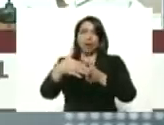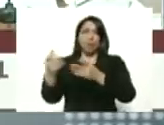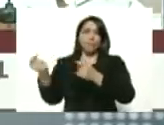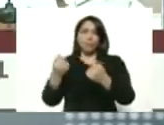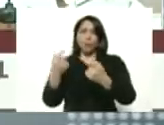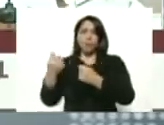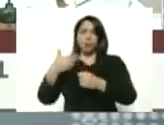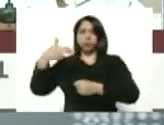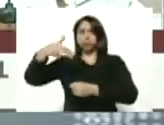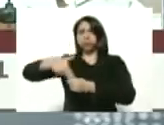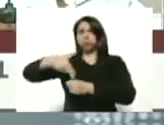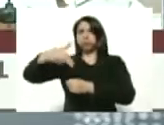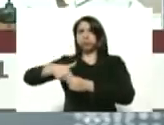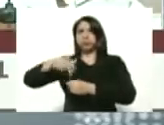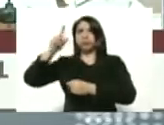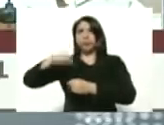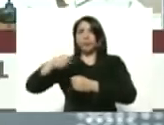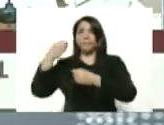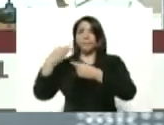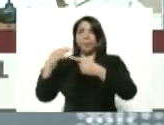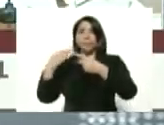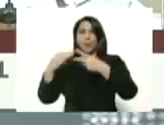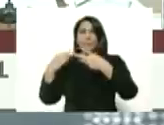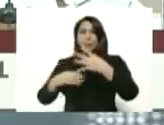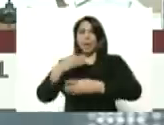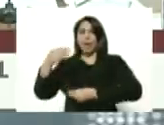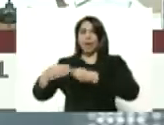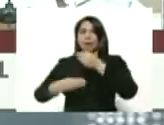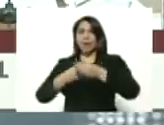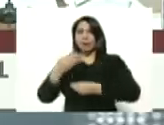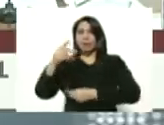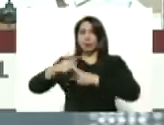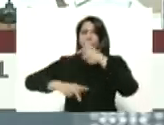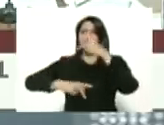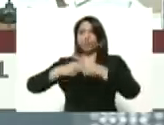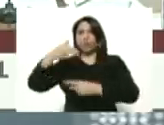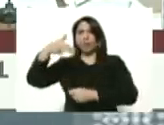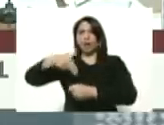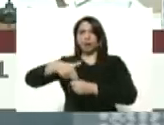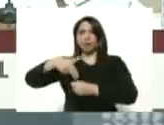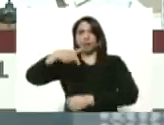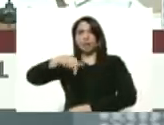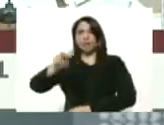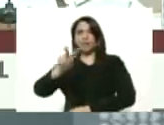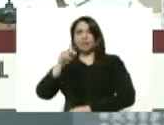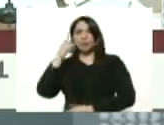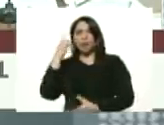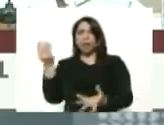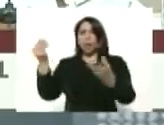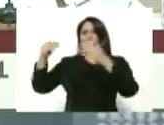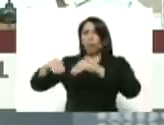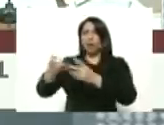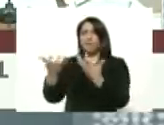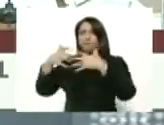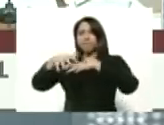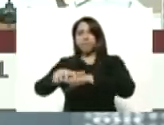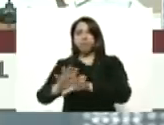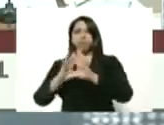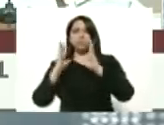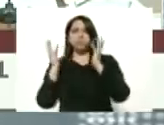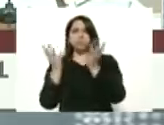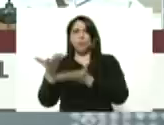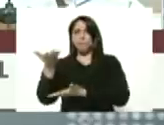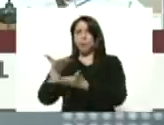y traen insumos para hacer gasolina en Venezuela de un acuerdo integral global de